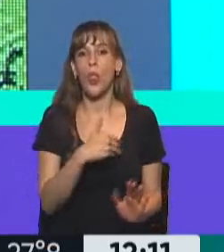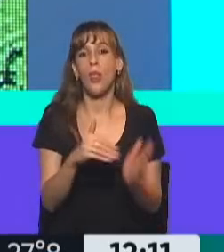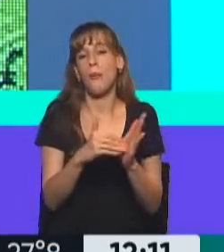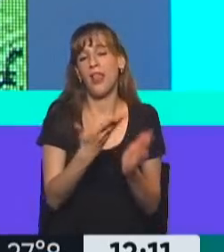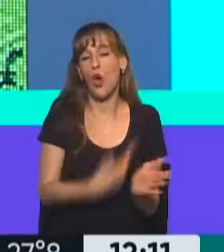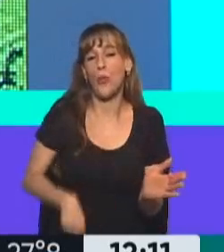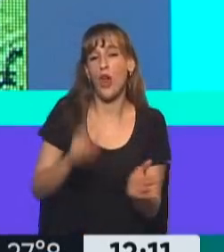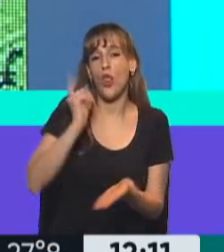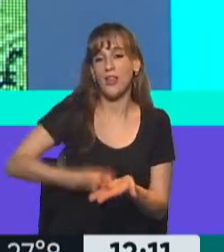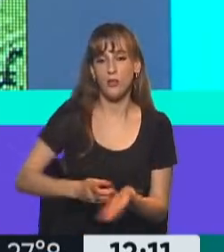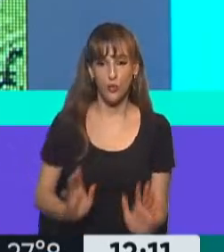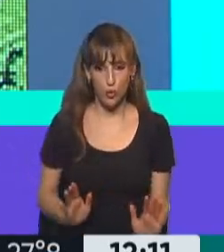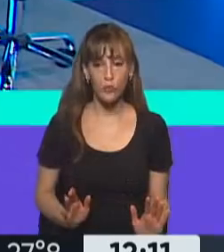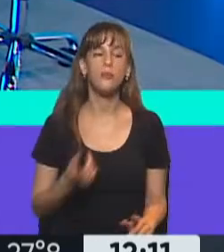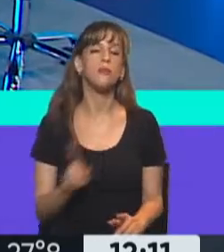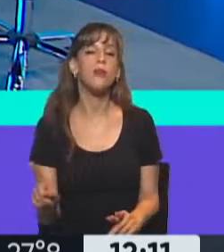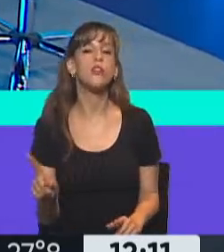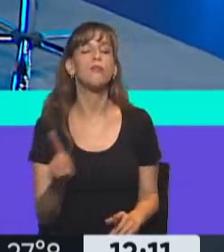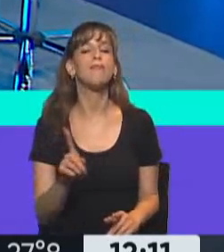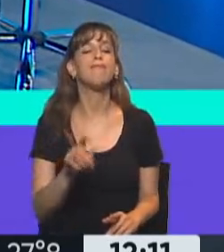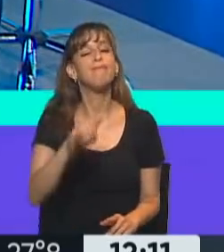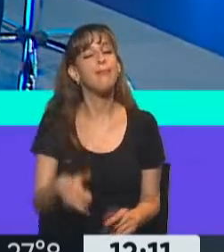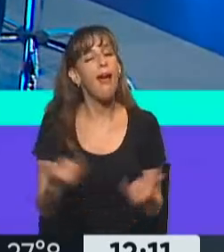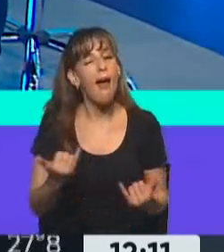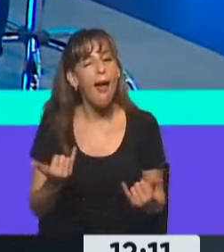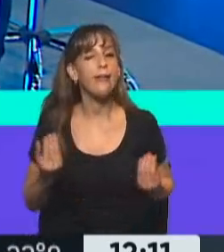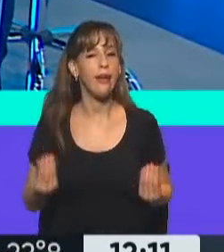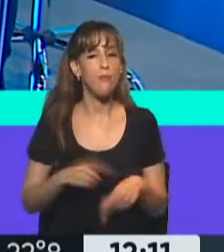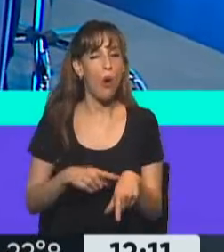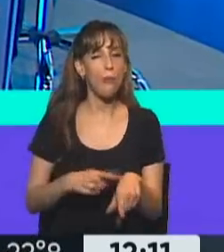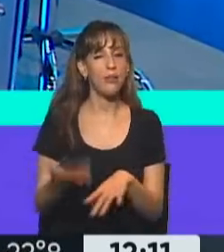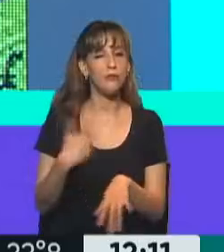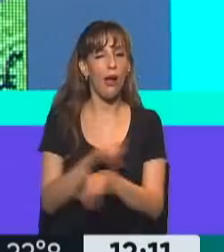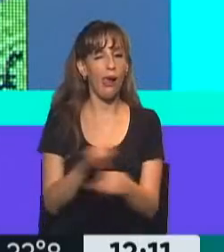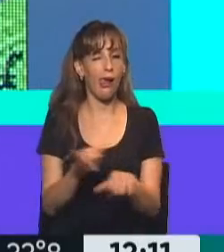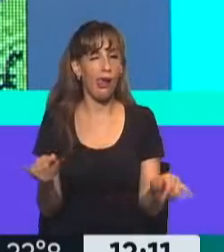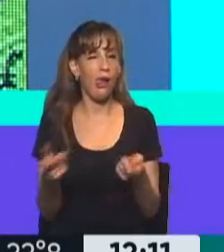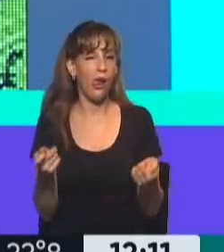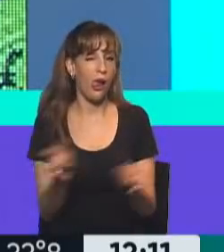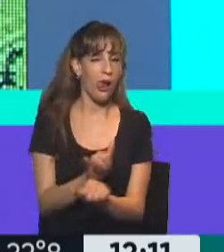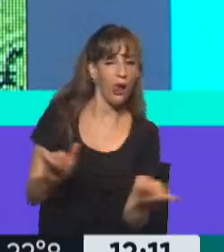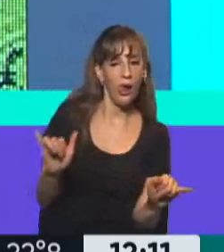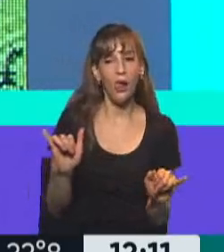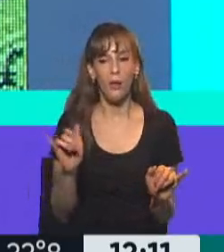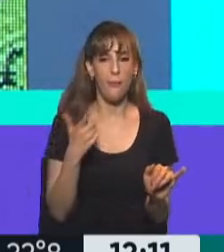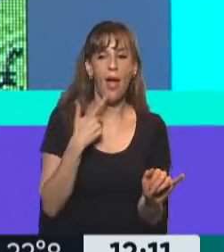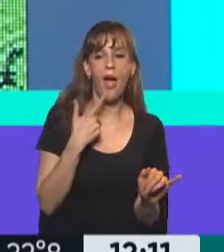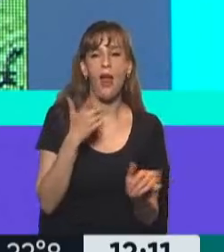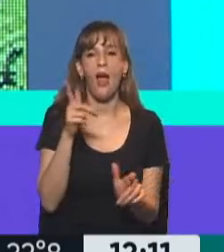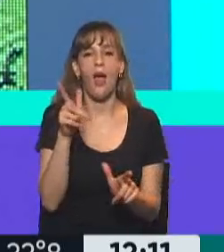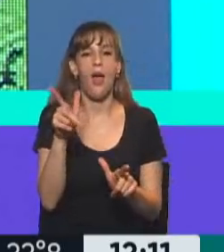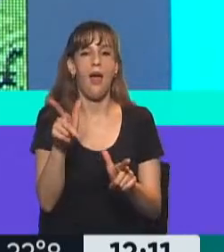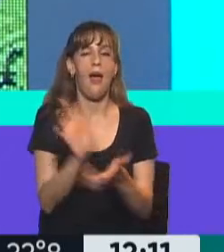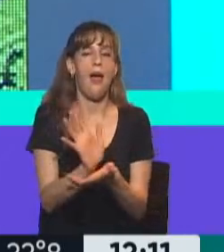Lo que sí es cierto es que acá hubo una gran campaña de distorsión de lo que estaba haciendo el gobierno y de tratar de confundir y de generarle un conflicto